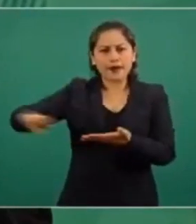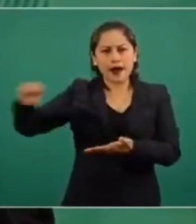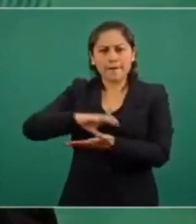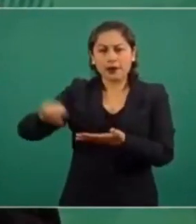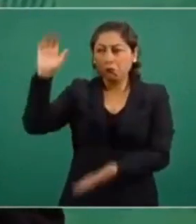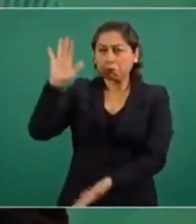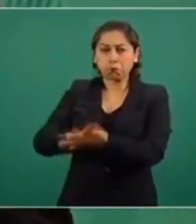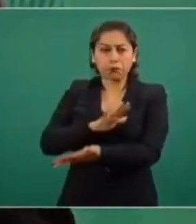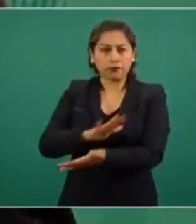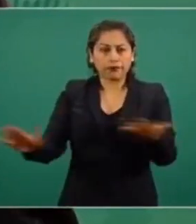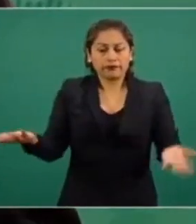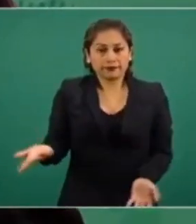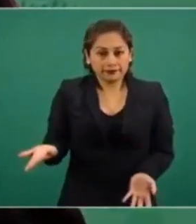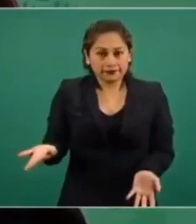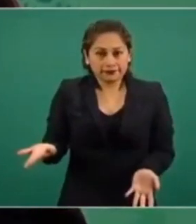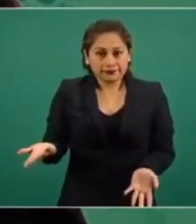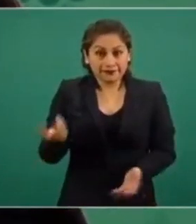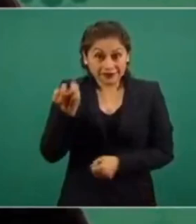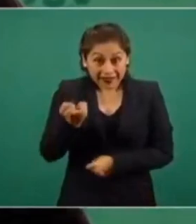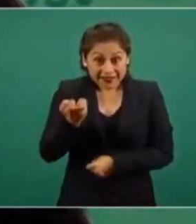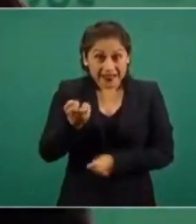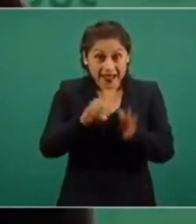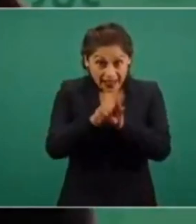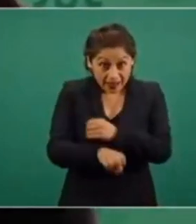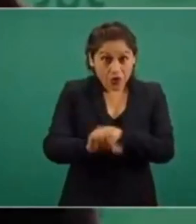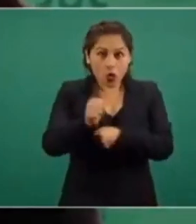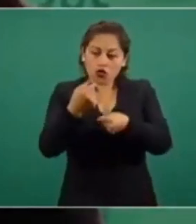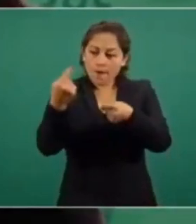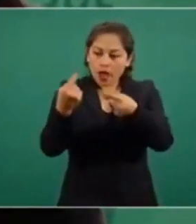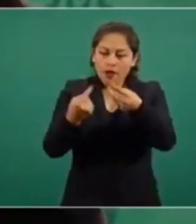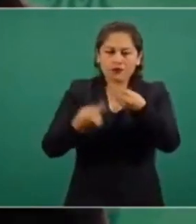Y así, muchísimas otras cosas,